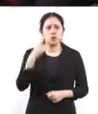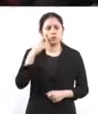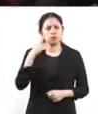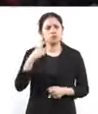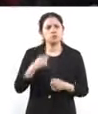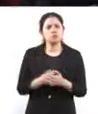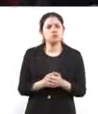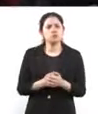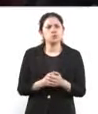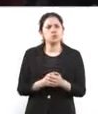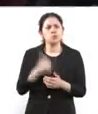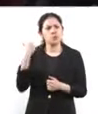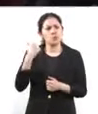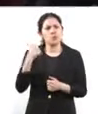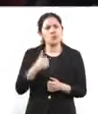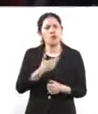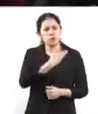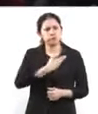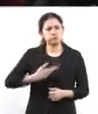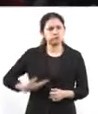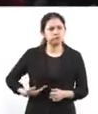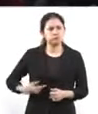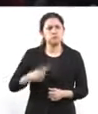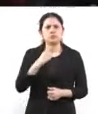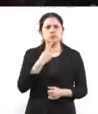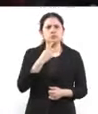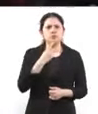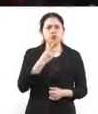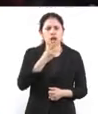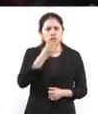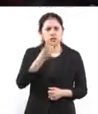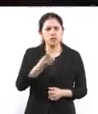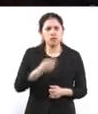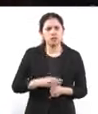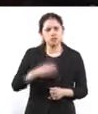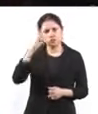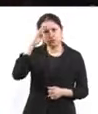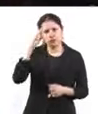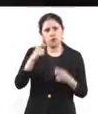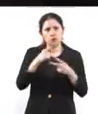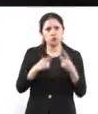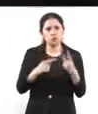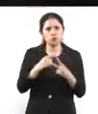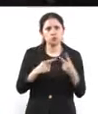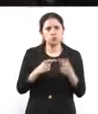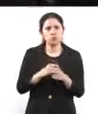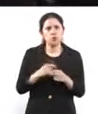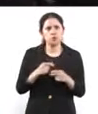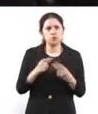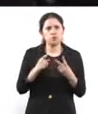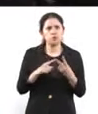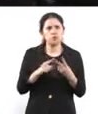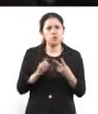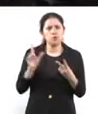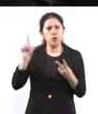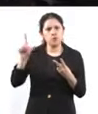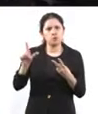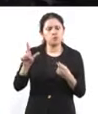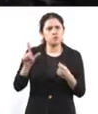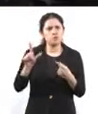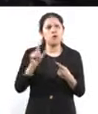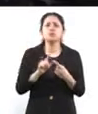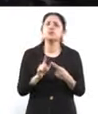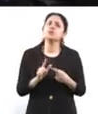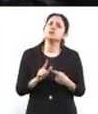él hace una reflexión y también se rescata aquí dos temas. Uno, el próximo lunes los mexicanos